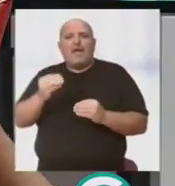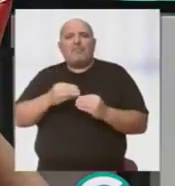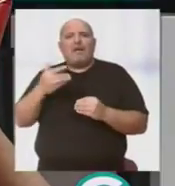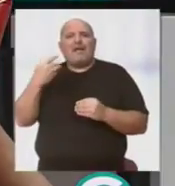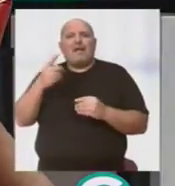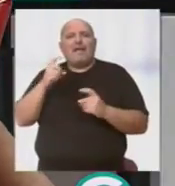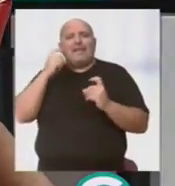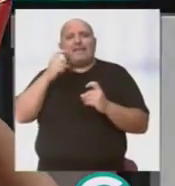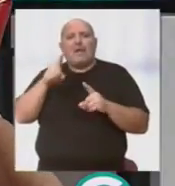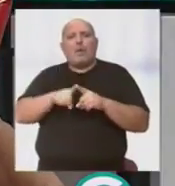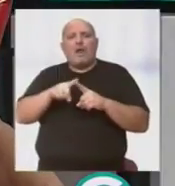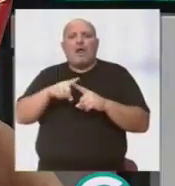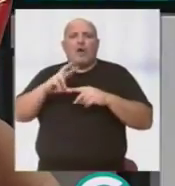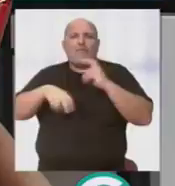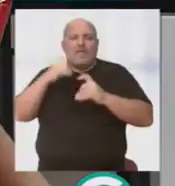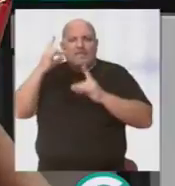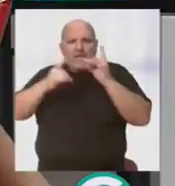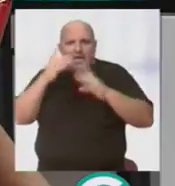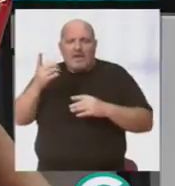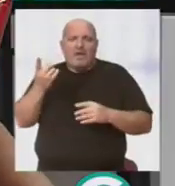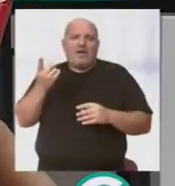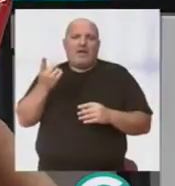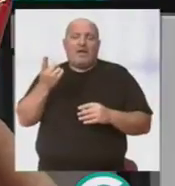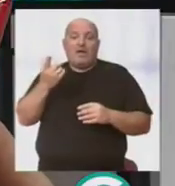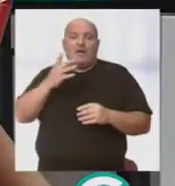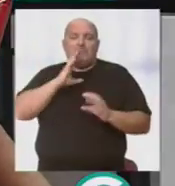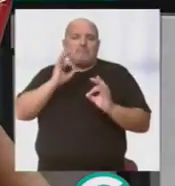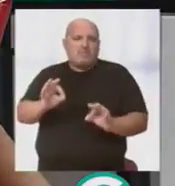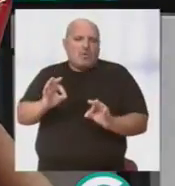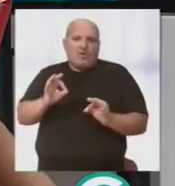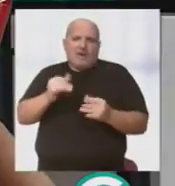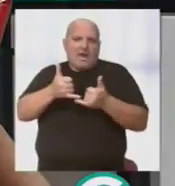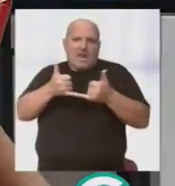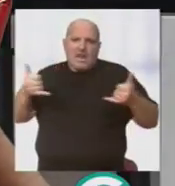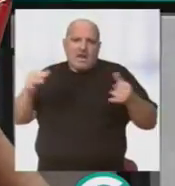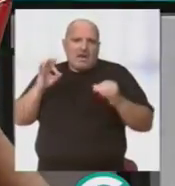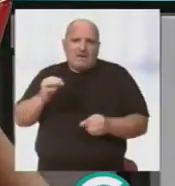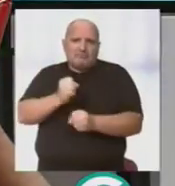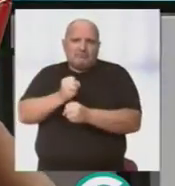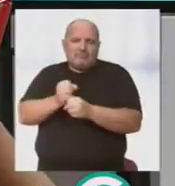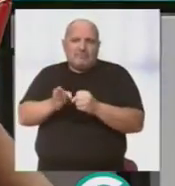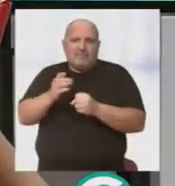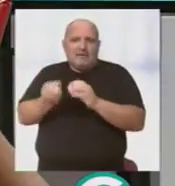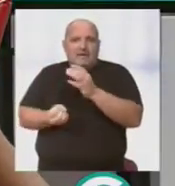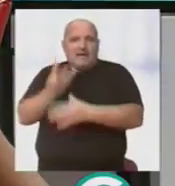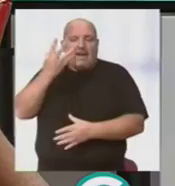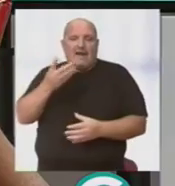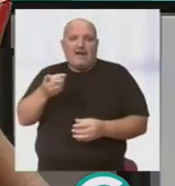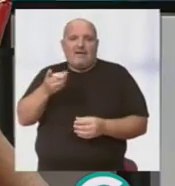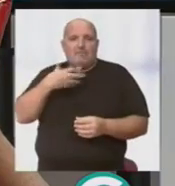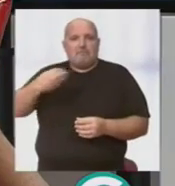hacemos es intentar renovar ideas, pero bueno, el patrón sigue siendo ese patrón que en su día creó nuestro